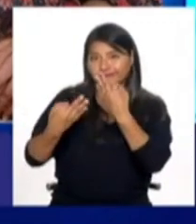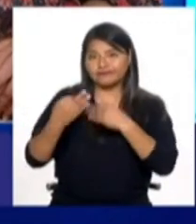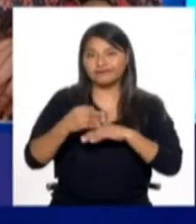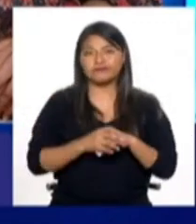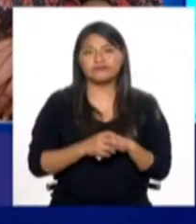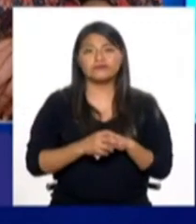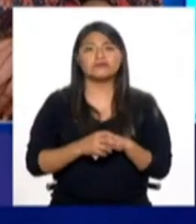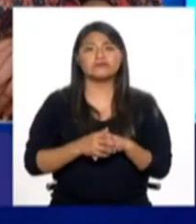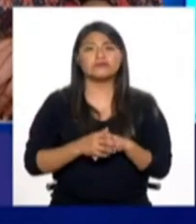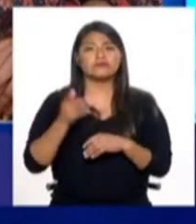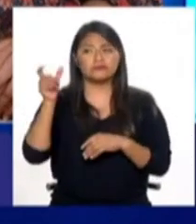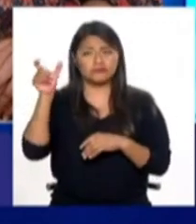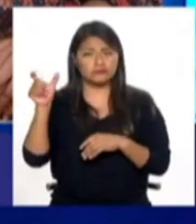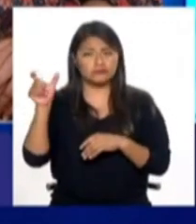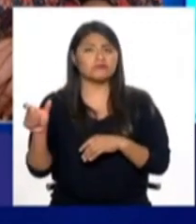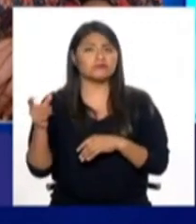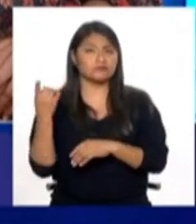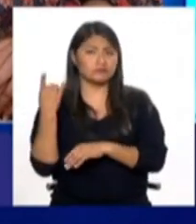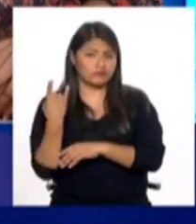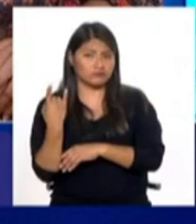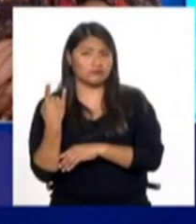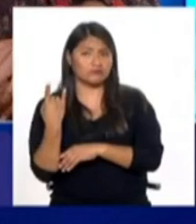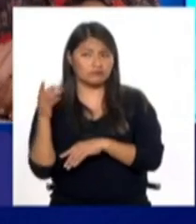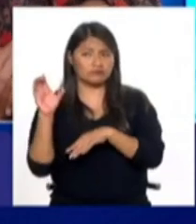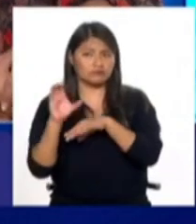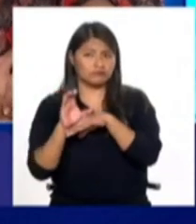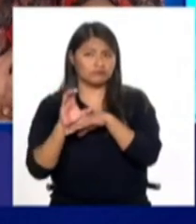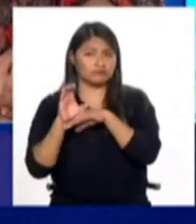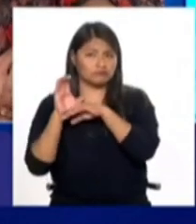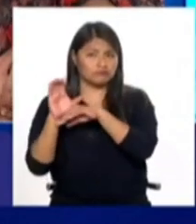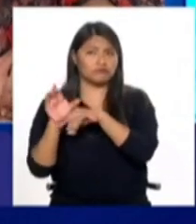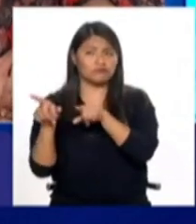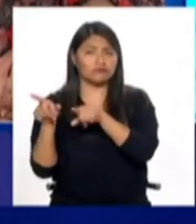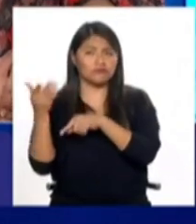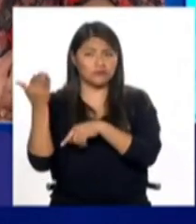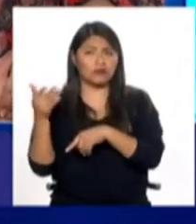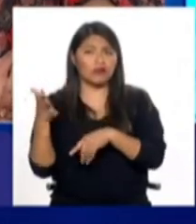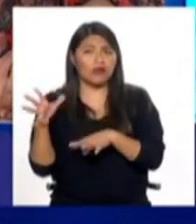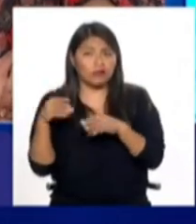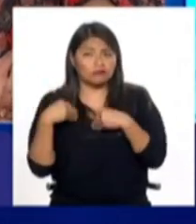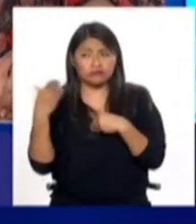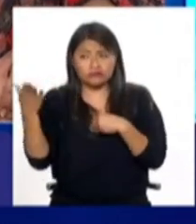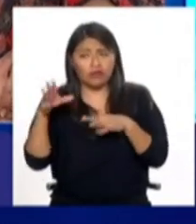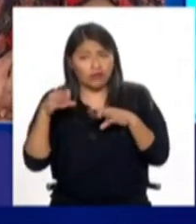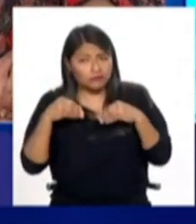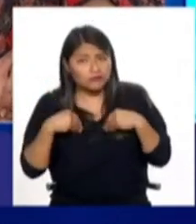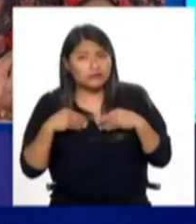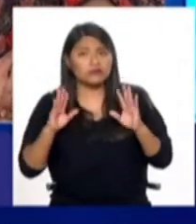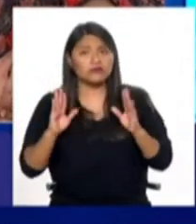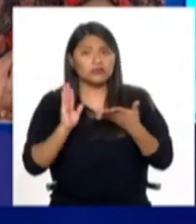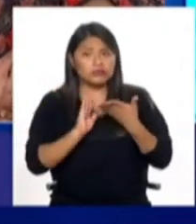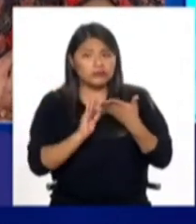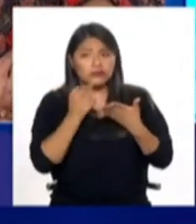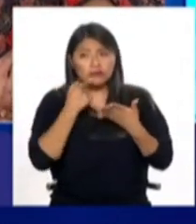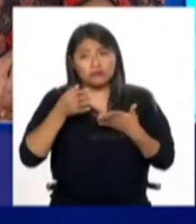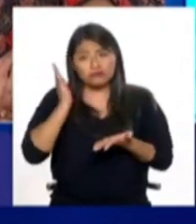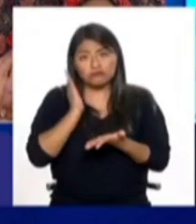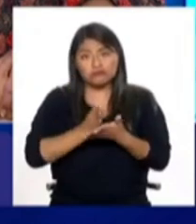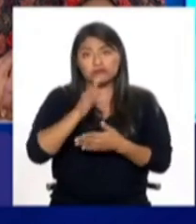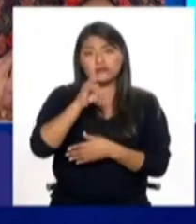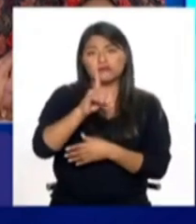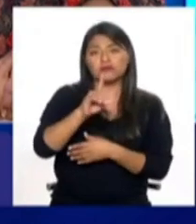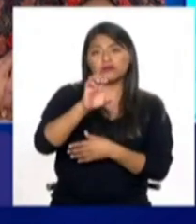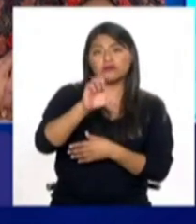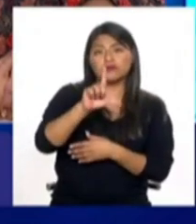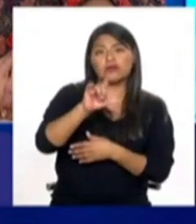que el preparador físico y universitario acepte que se cometió un delito, porque es un delito,